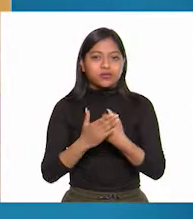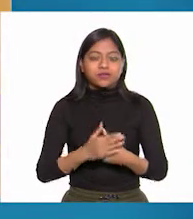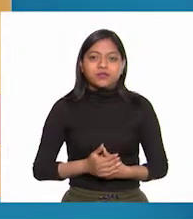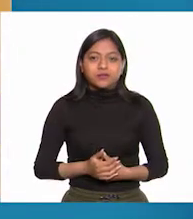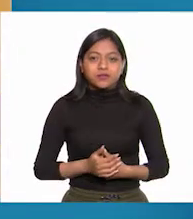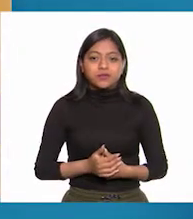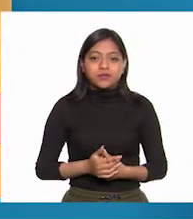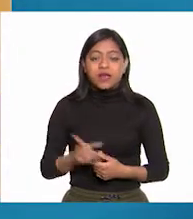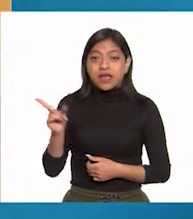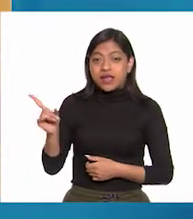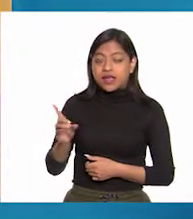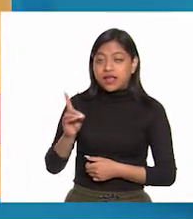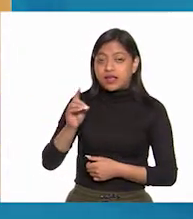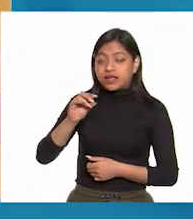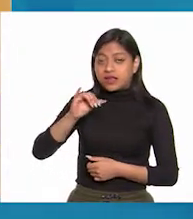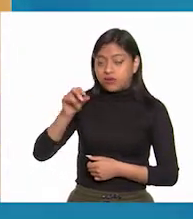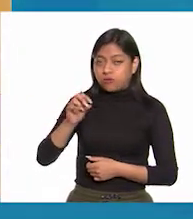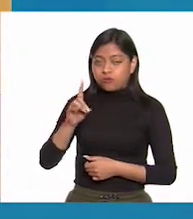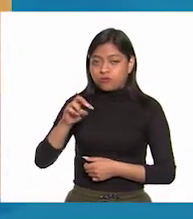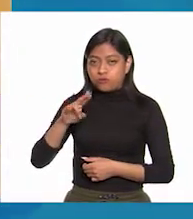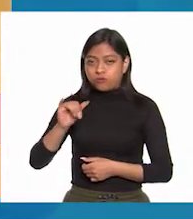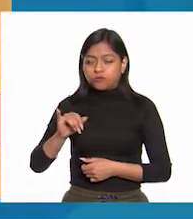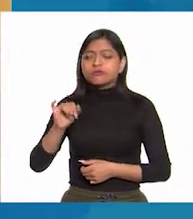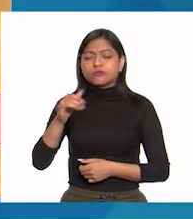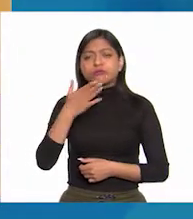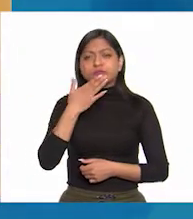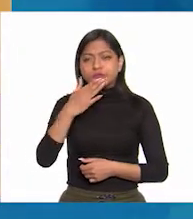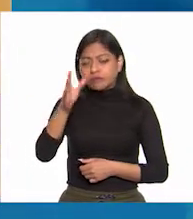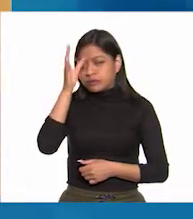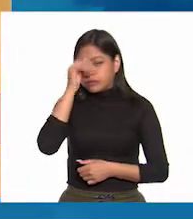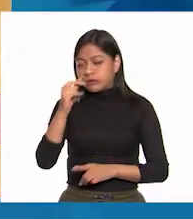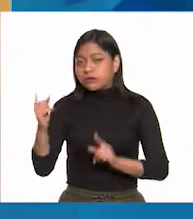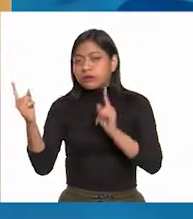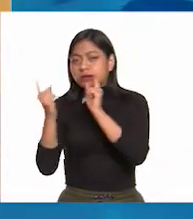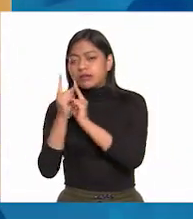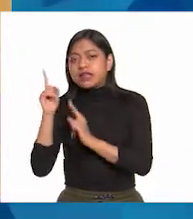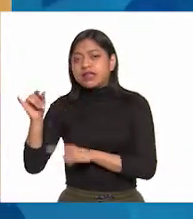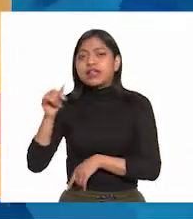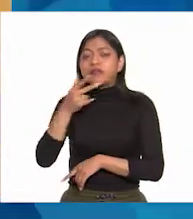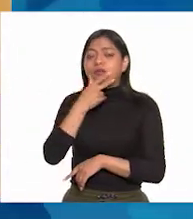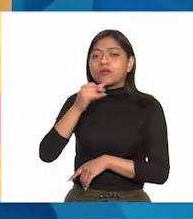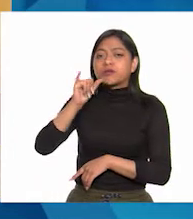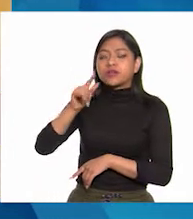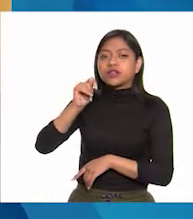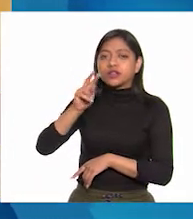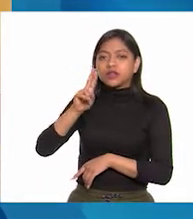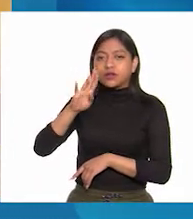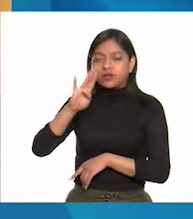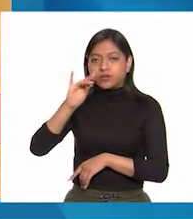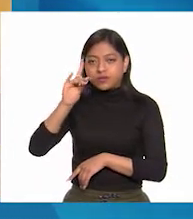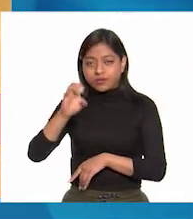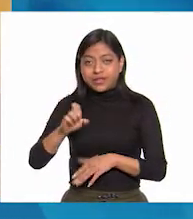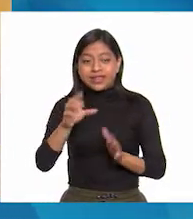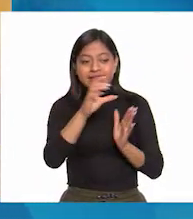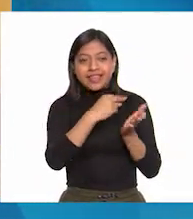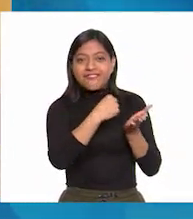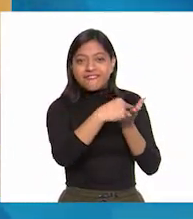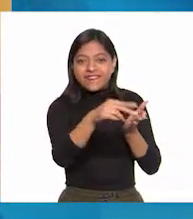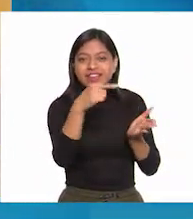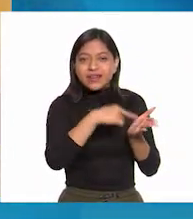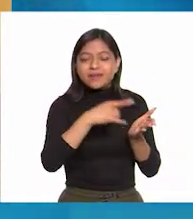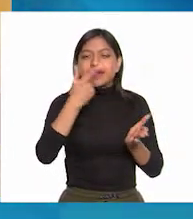Odonojú entendió la situación. Se entrevistó con Iturbide y firmó los tratados de Córdoba en los que reconocía la